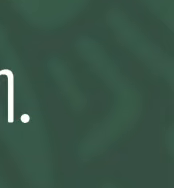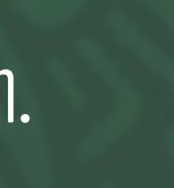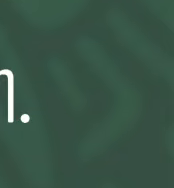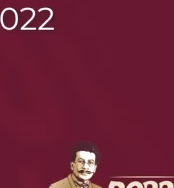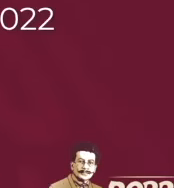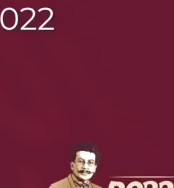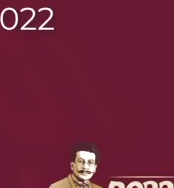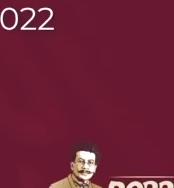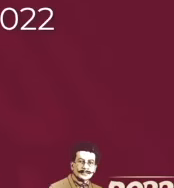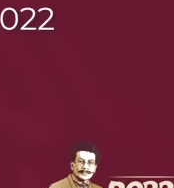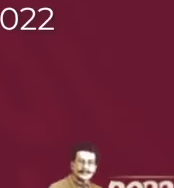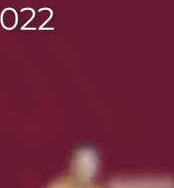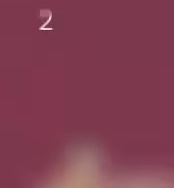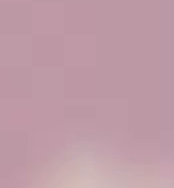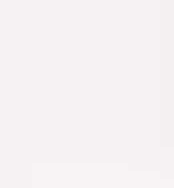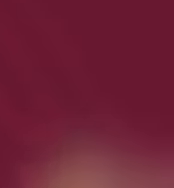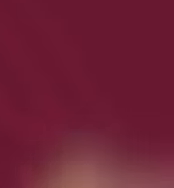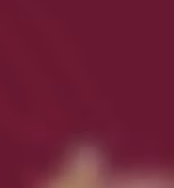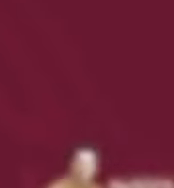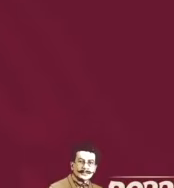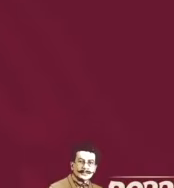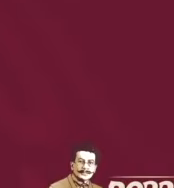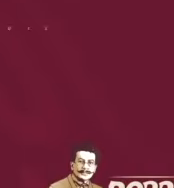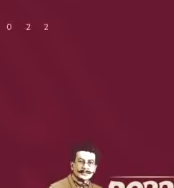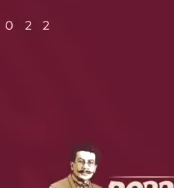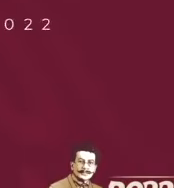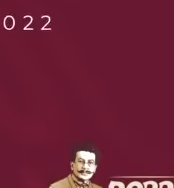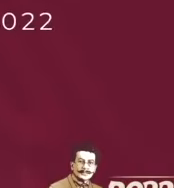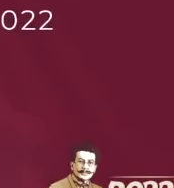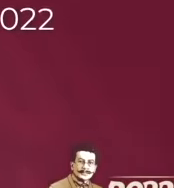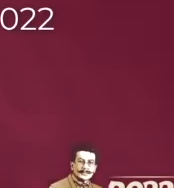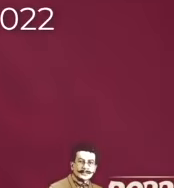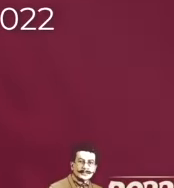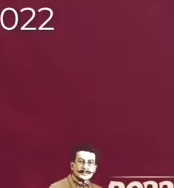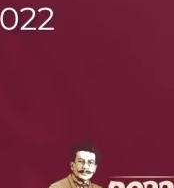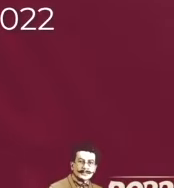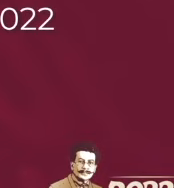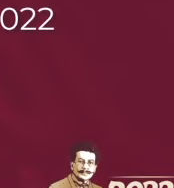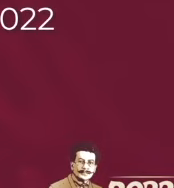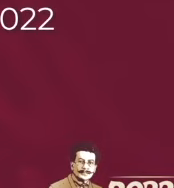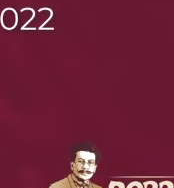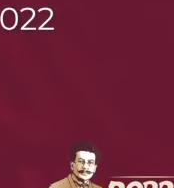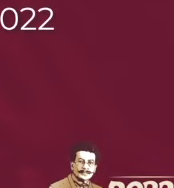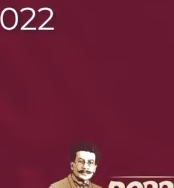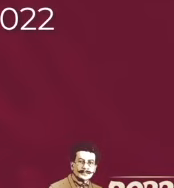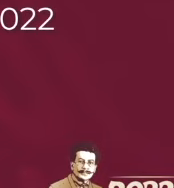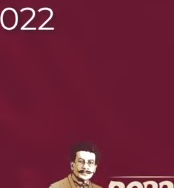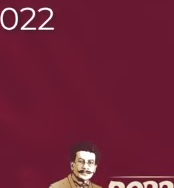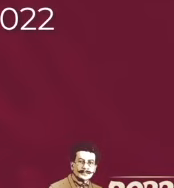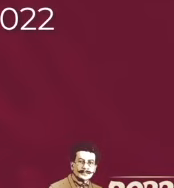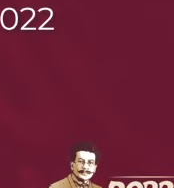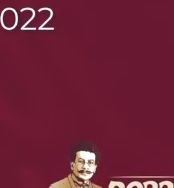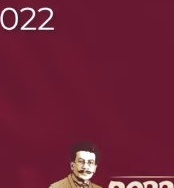la tortura a bajo ninguna circunstancia,